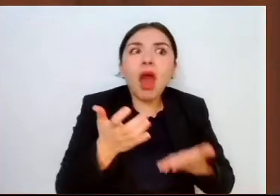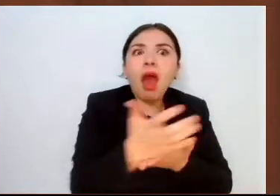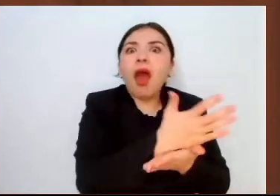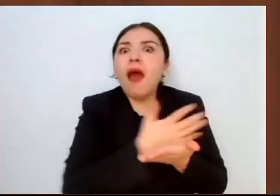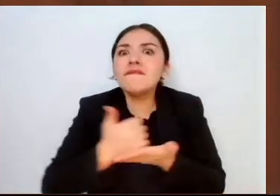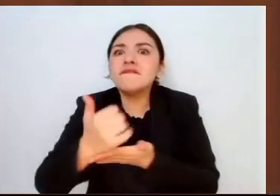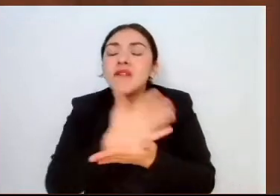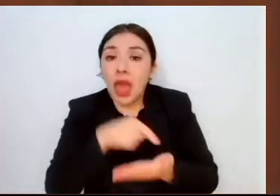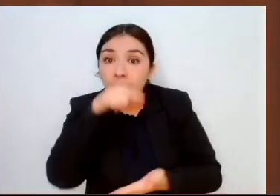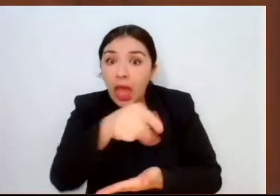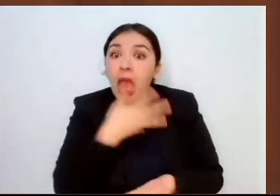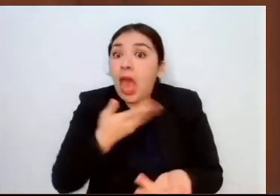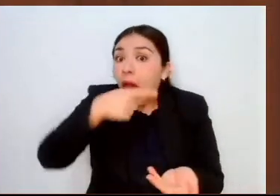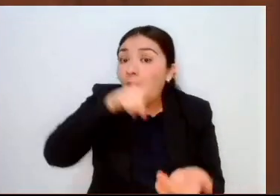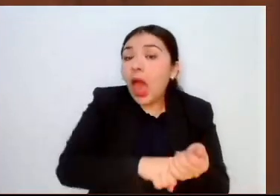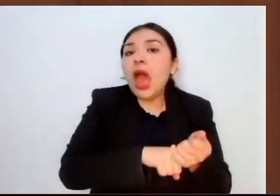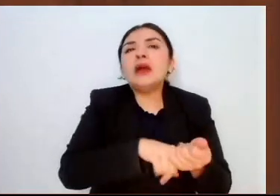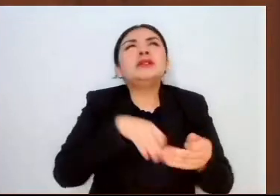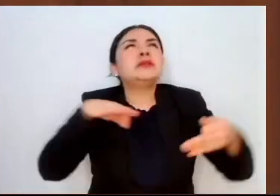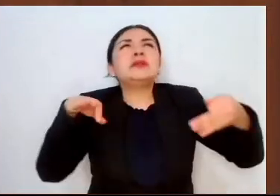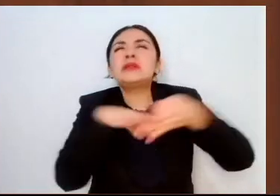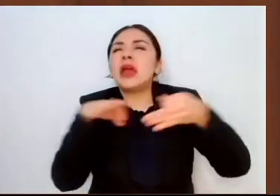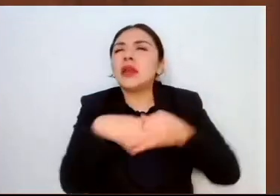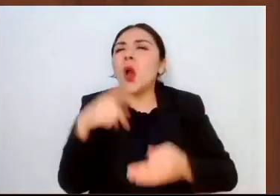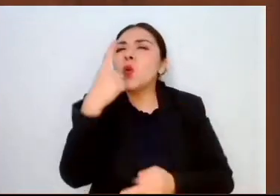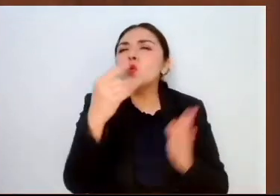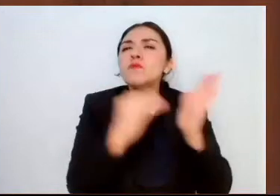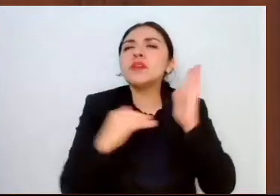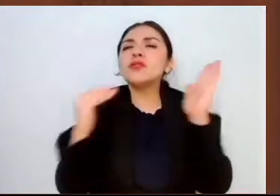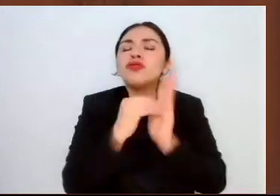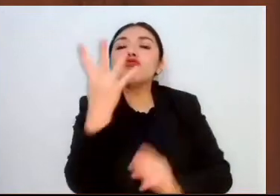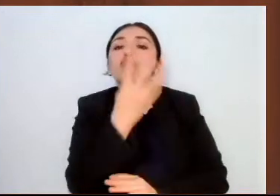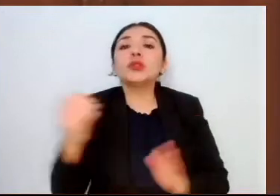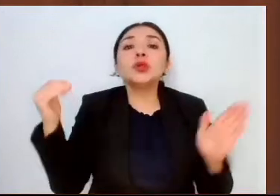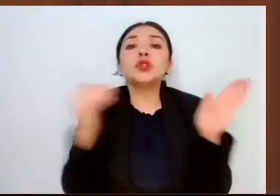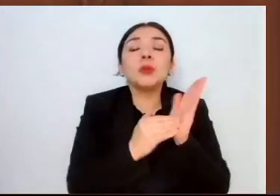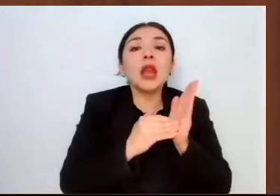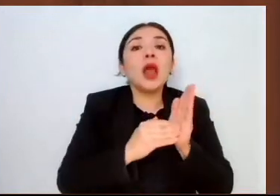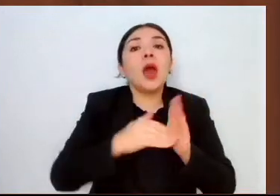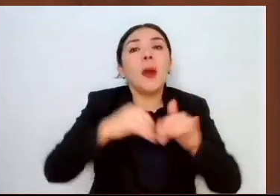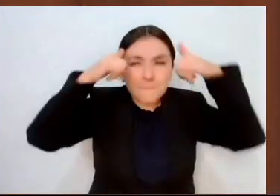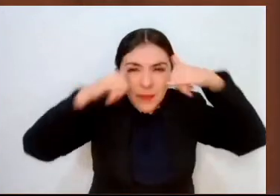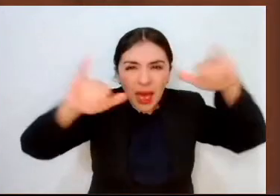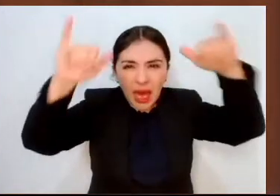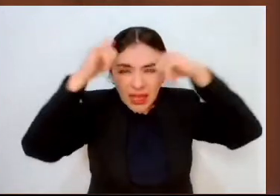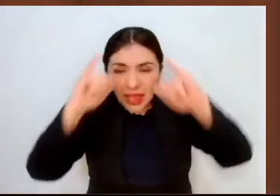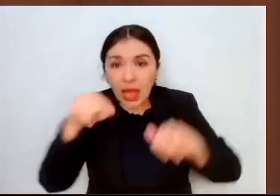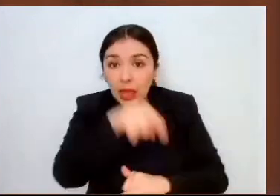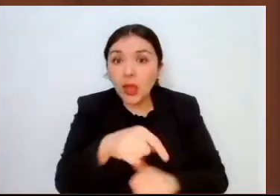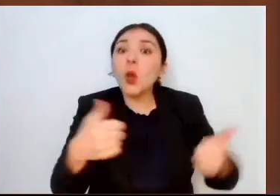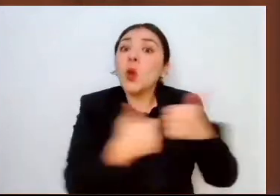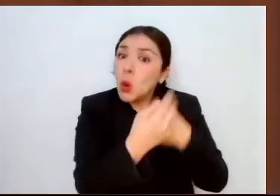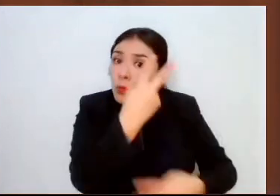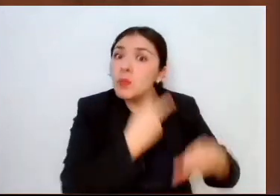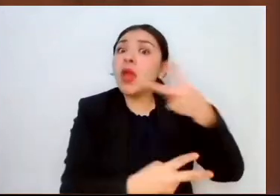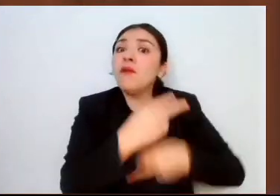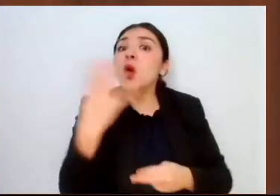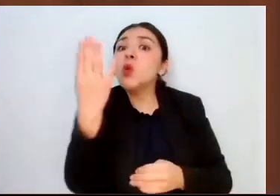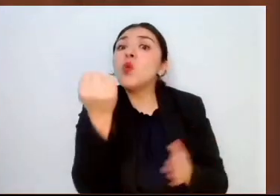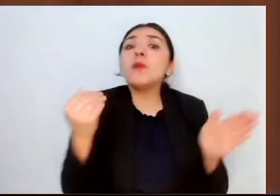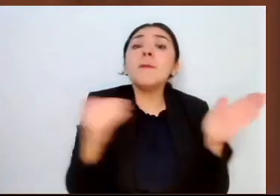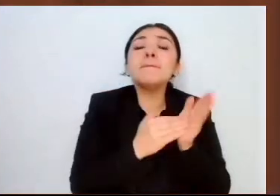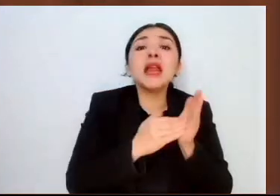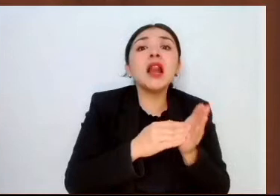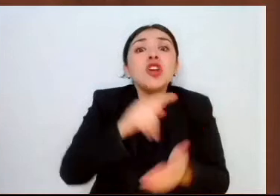con un inventario de casi un millón cuatrocientos mil ovinos y con una producción de nueve mil toneladas de